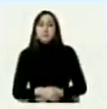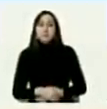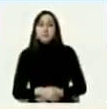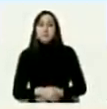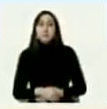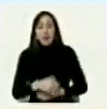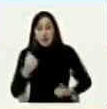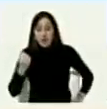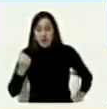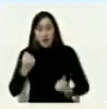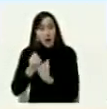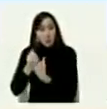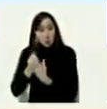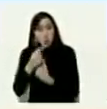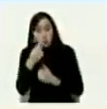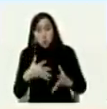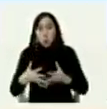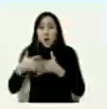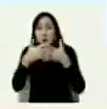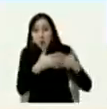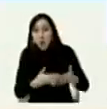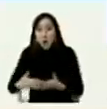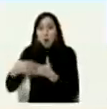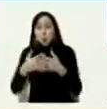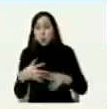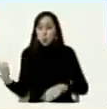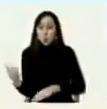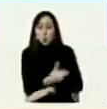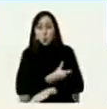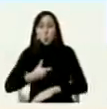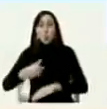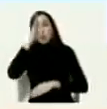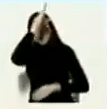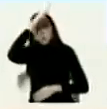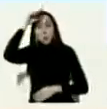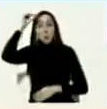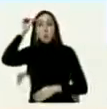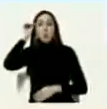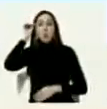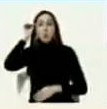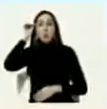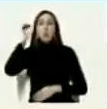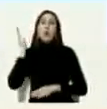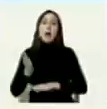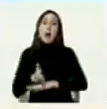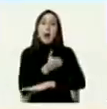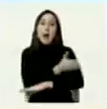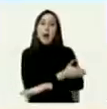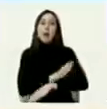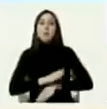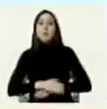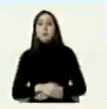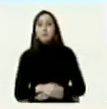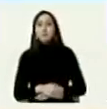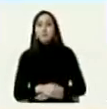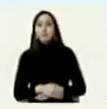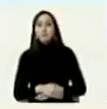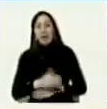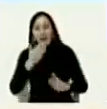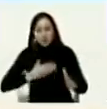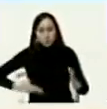apoyados desde Estados Unidos por el gobierno de Donald Trump pretendieron entronizar a Venezuela